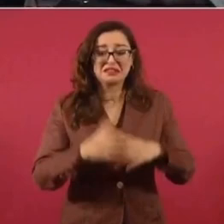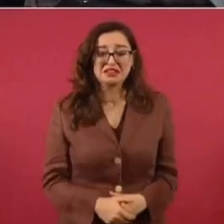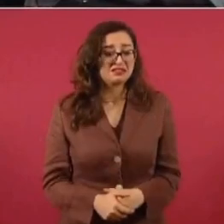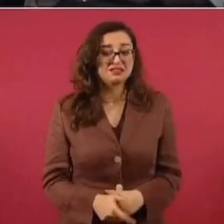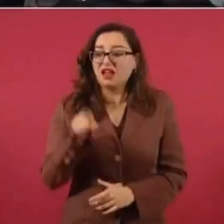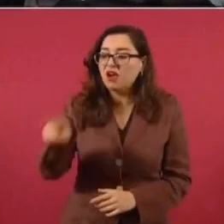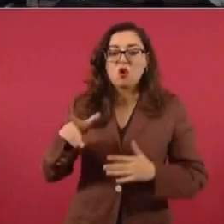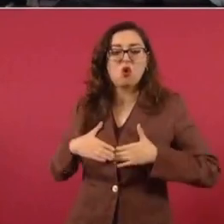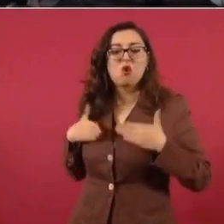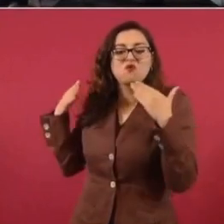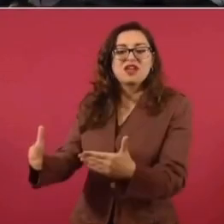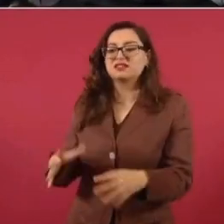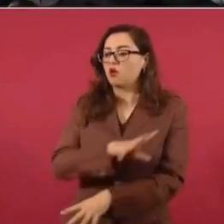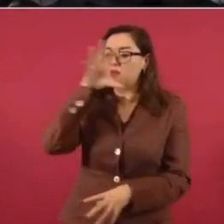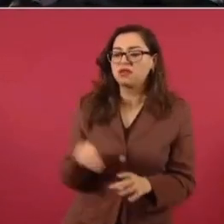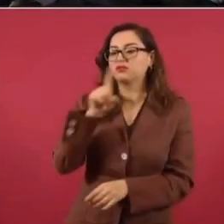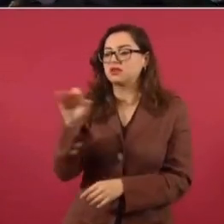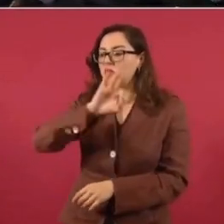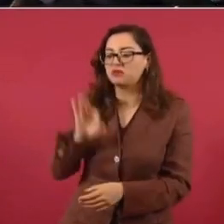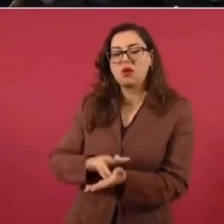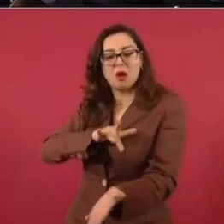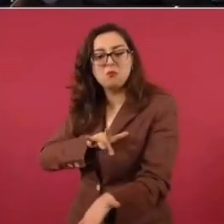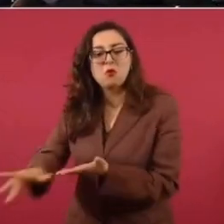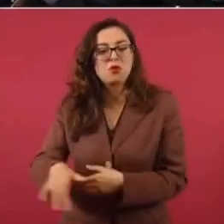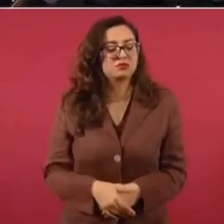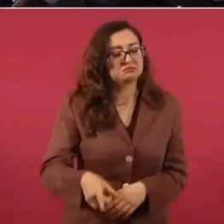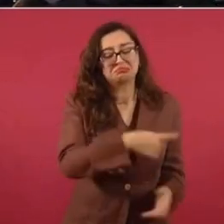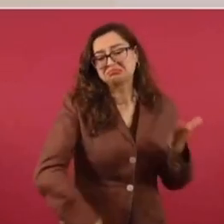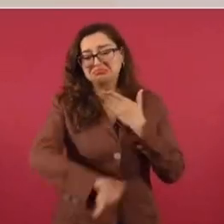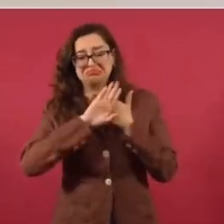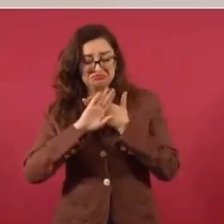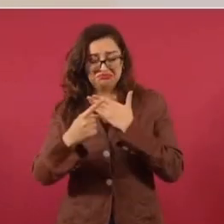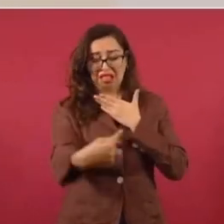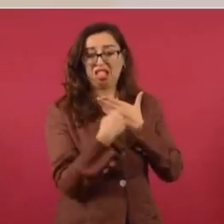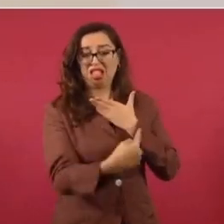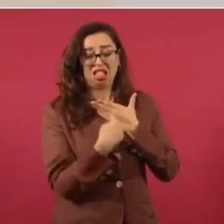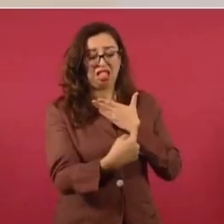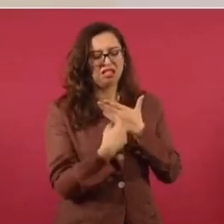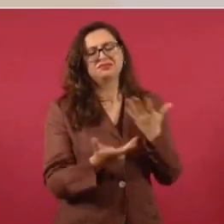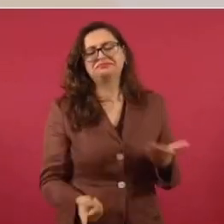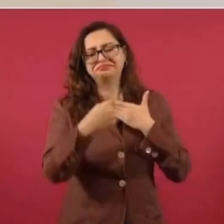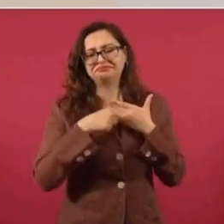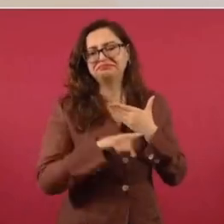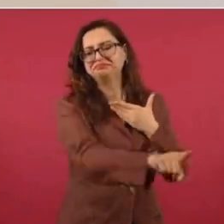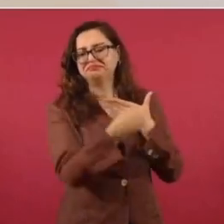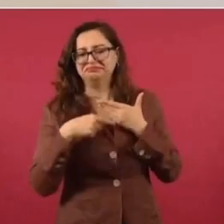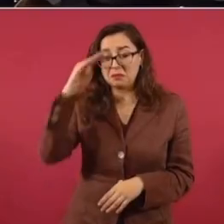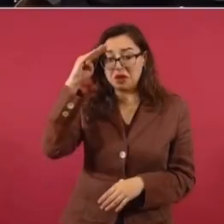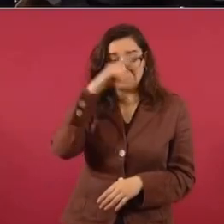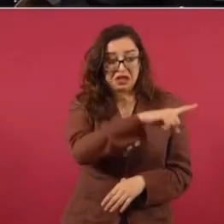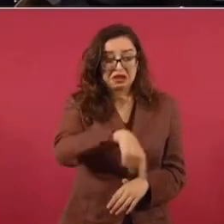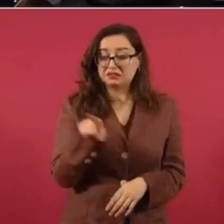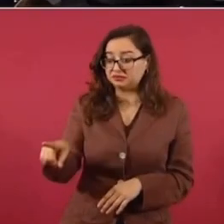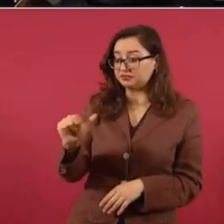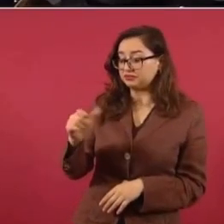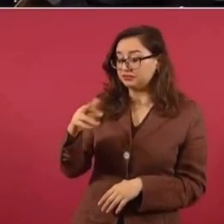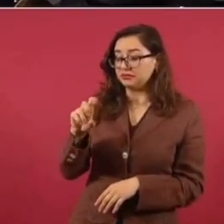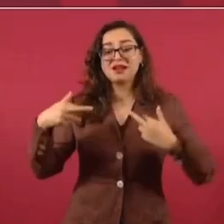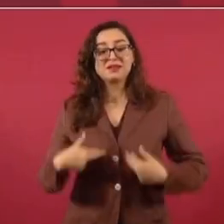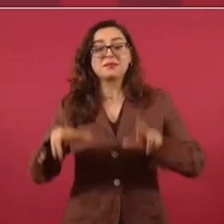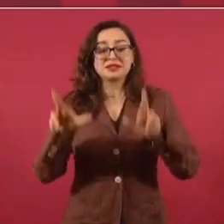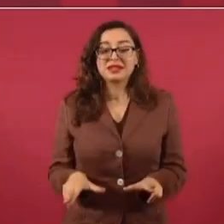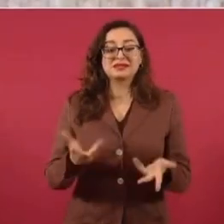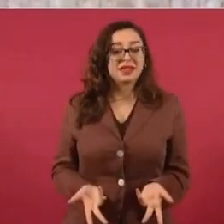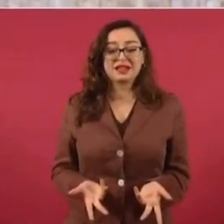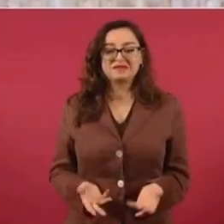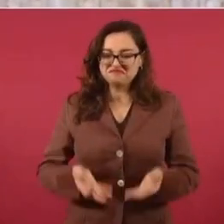tiene todo nuestro apoyo. Entonces no es que lo van a desgastar y se va a debilitar, él nos representa